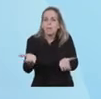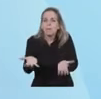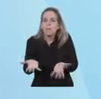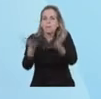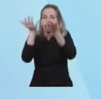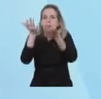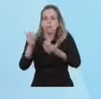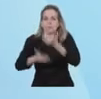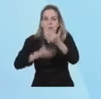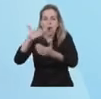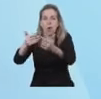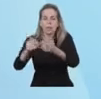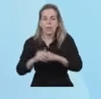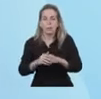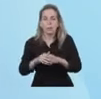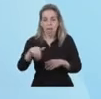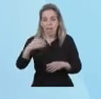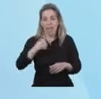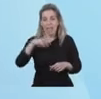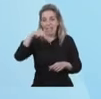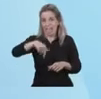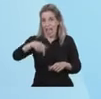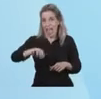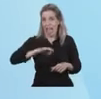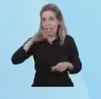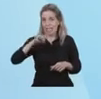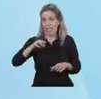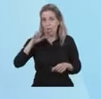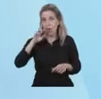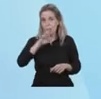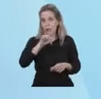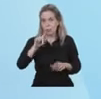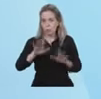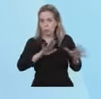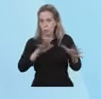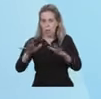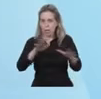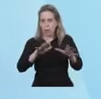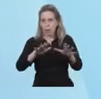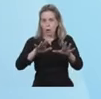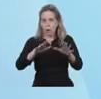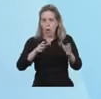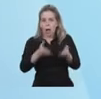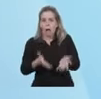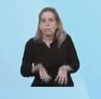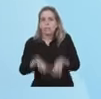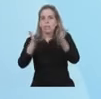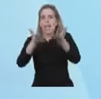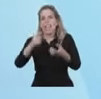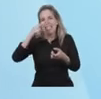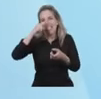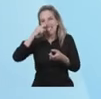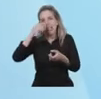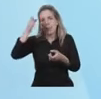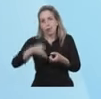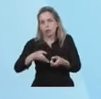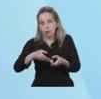La Argentina, este año, va a crecer alrededor del 7%. Y el año entrante,